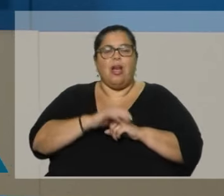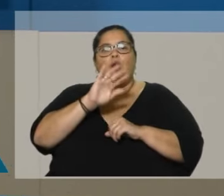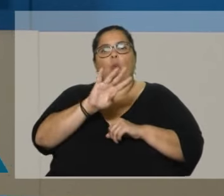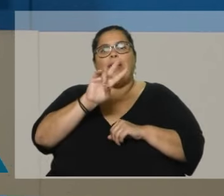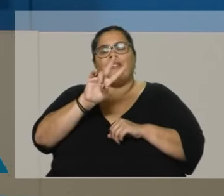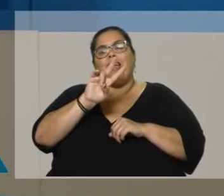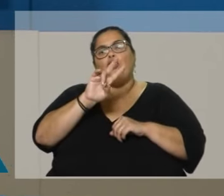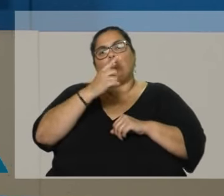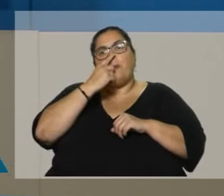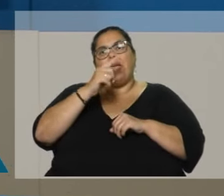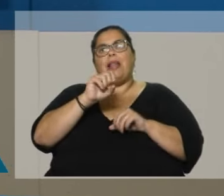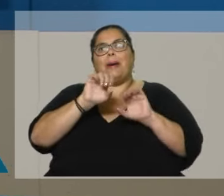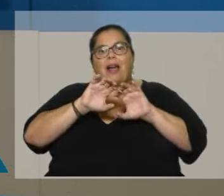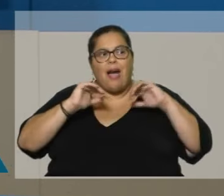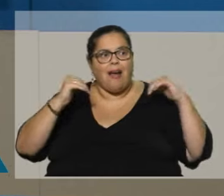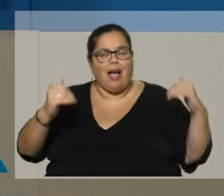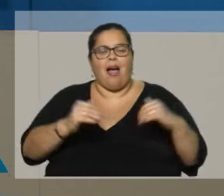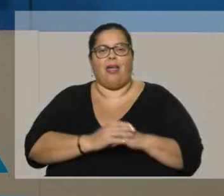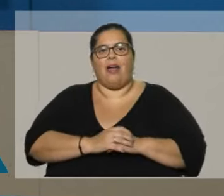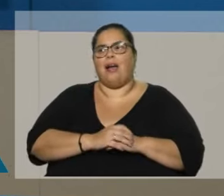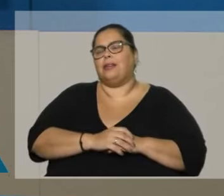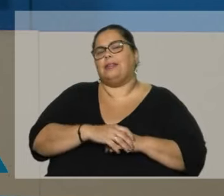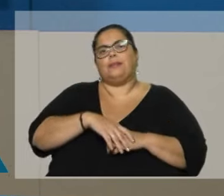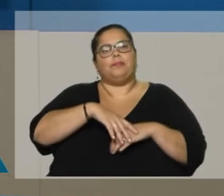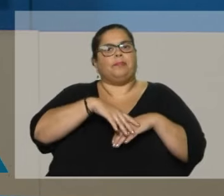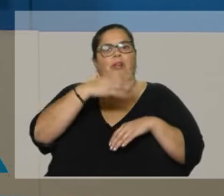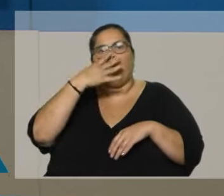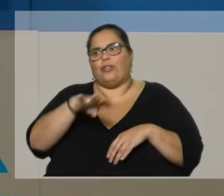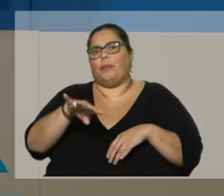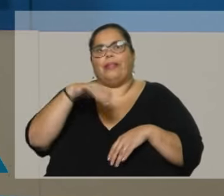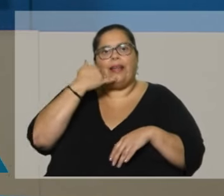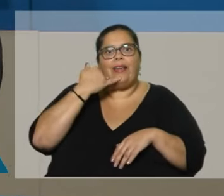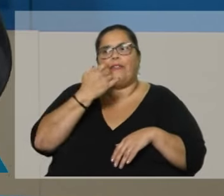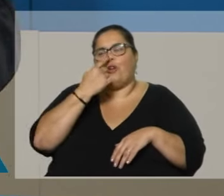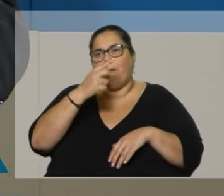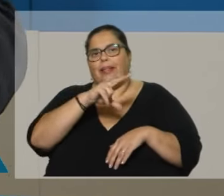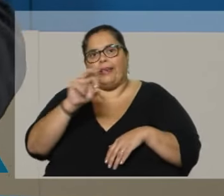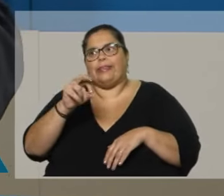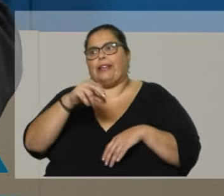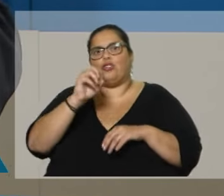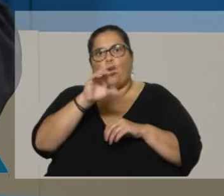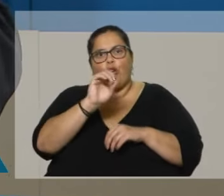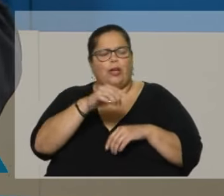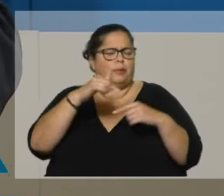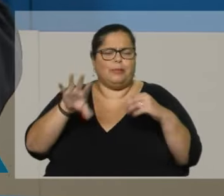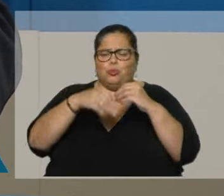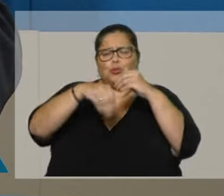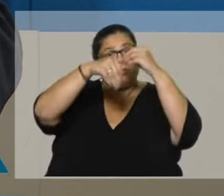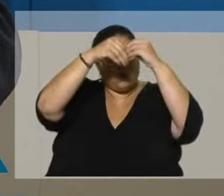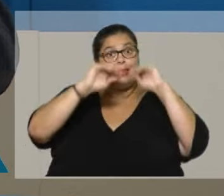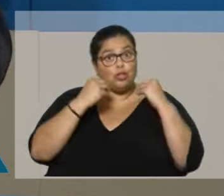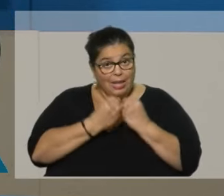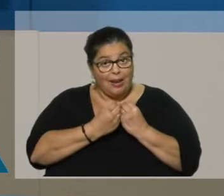pesos para la bancada, 4.600 para teléfono, 1.300 para correo. Entre otros gastos, nos cuesta cada legislador